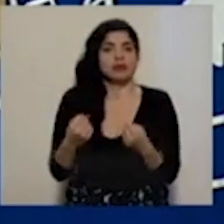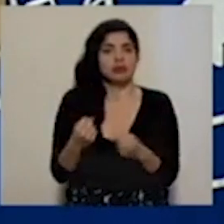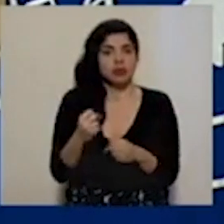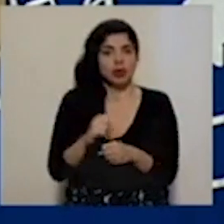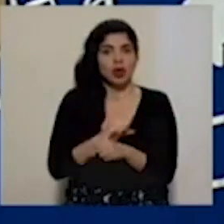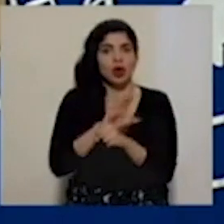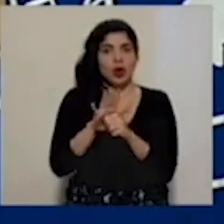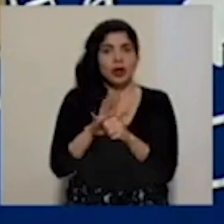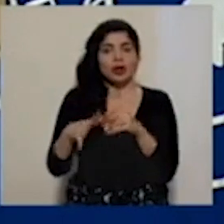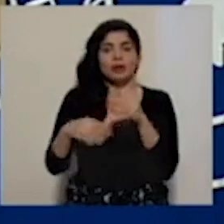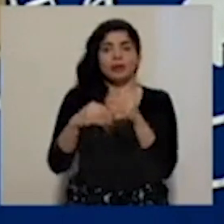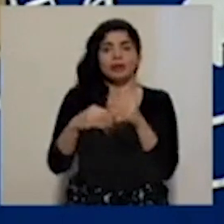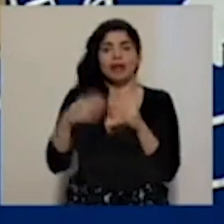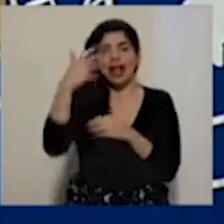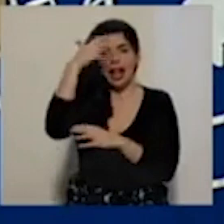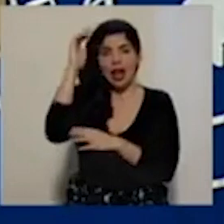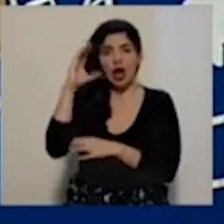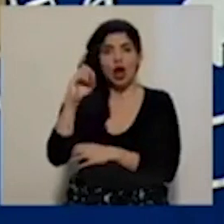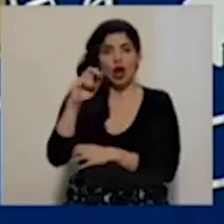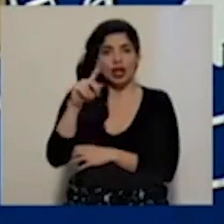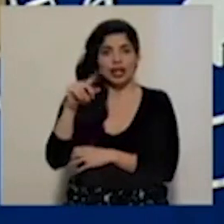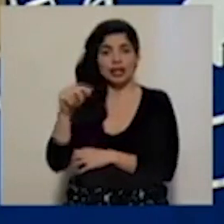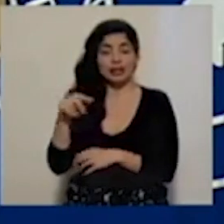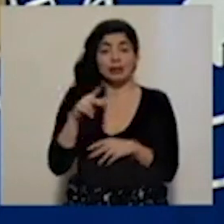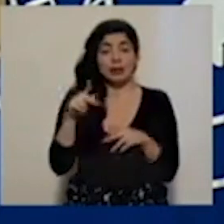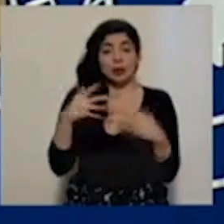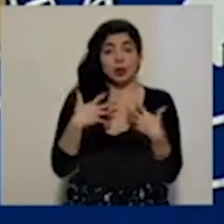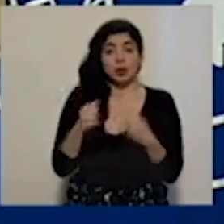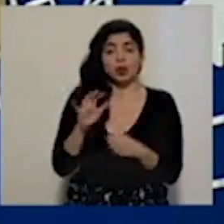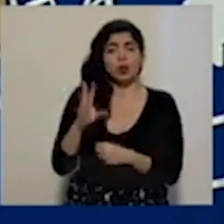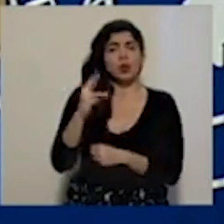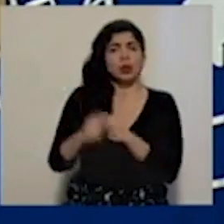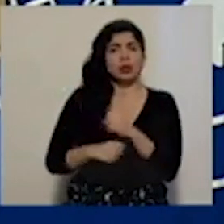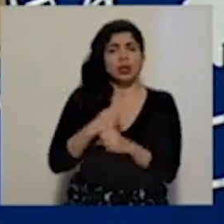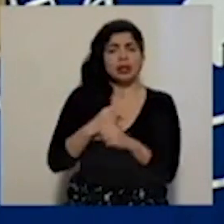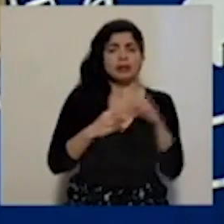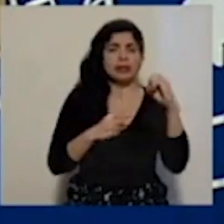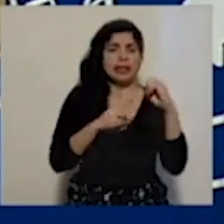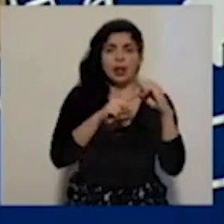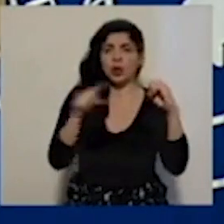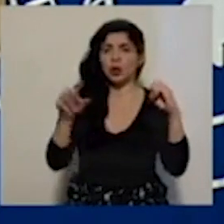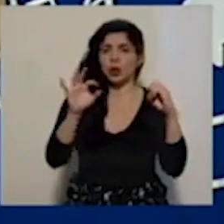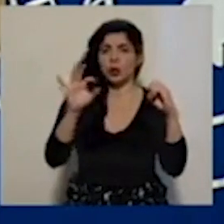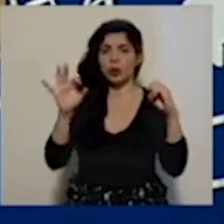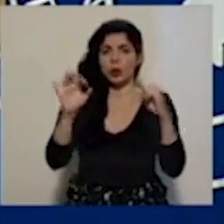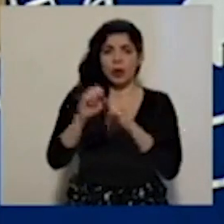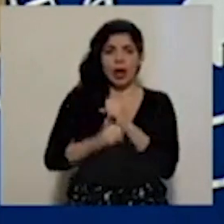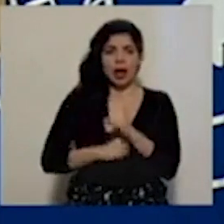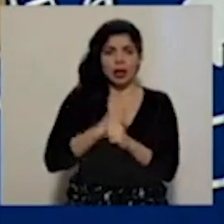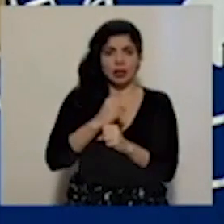-19, sumándose León Cortés. Los casos recuperados tienen un rango de edad de 0 a 99 años,